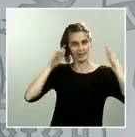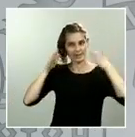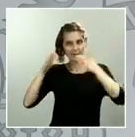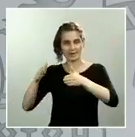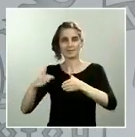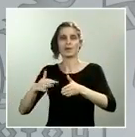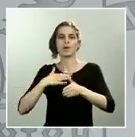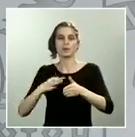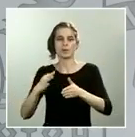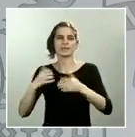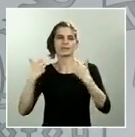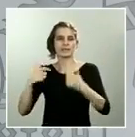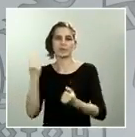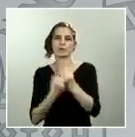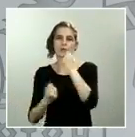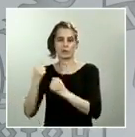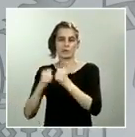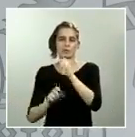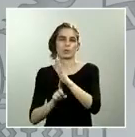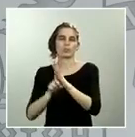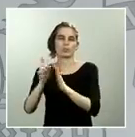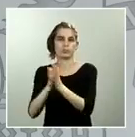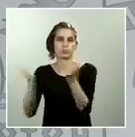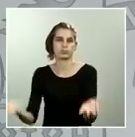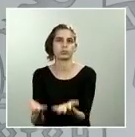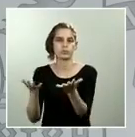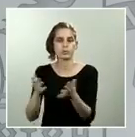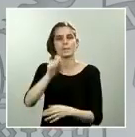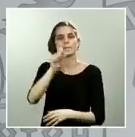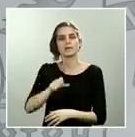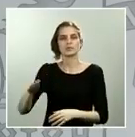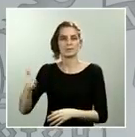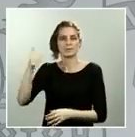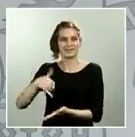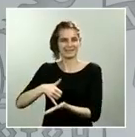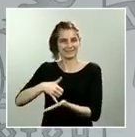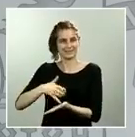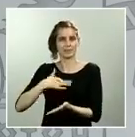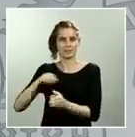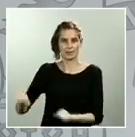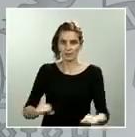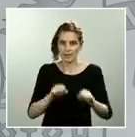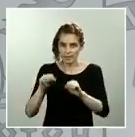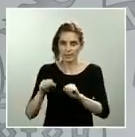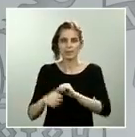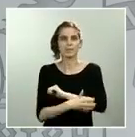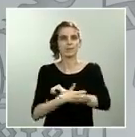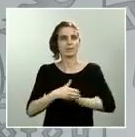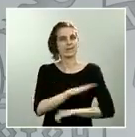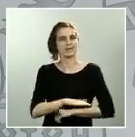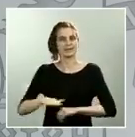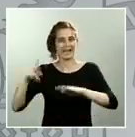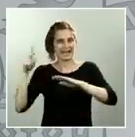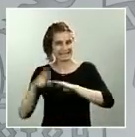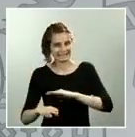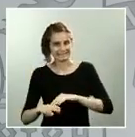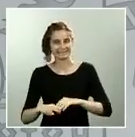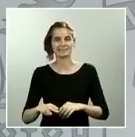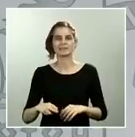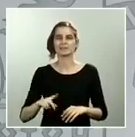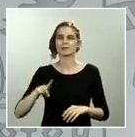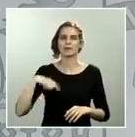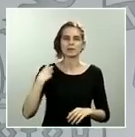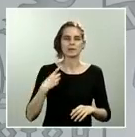proteger a las personas más vulnerables, evitar la pobreza infantil, ser capaces de que todas las patologías que pudieran haber quedado